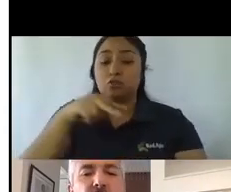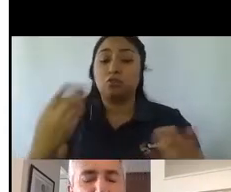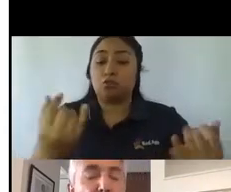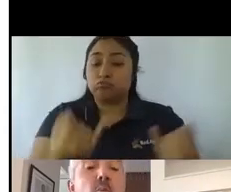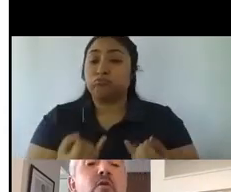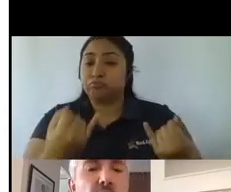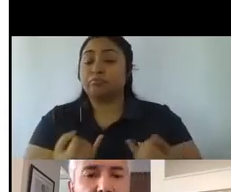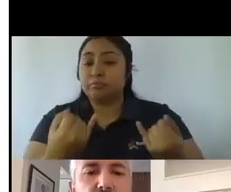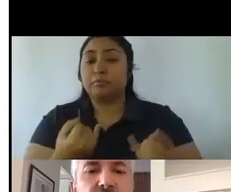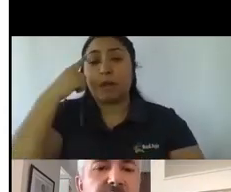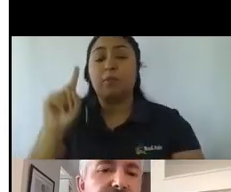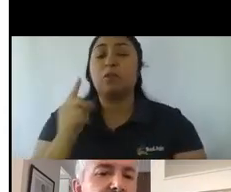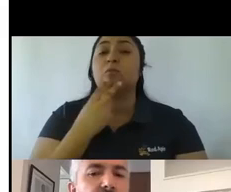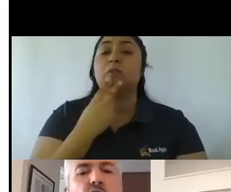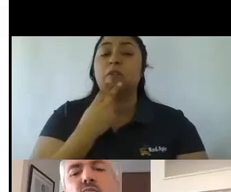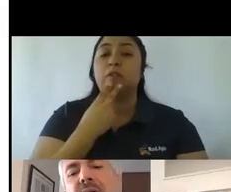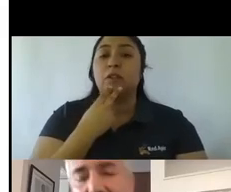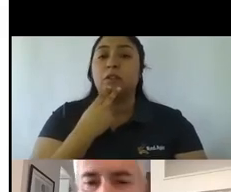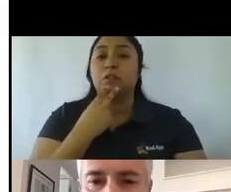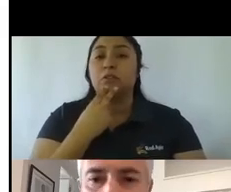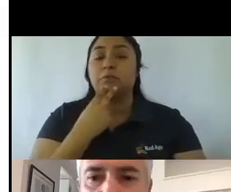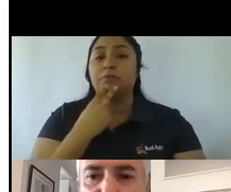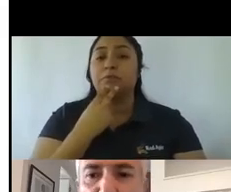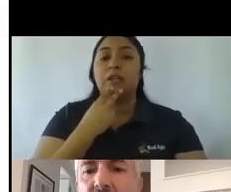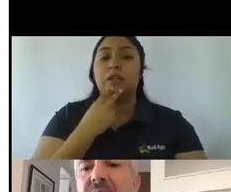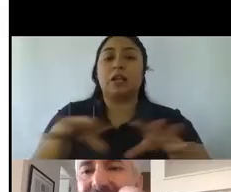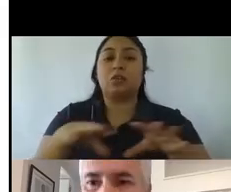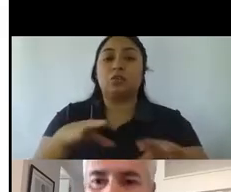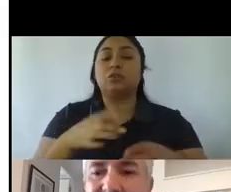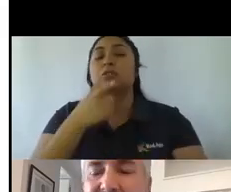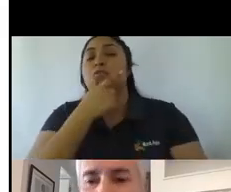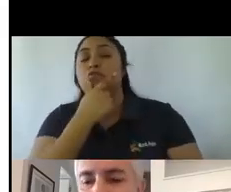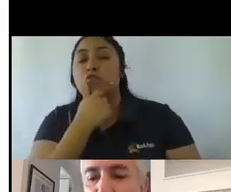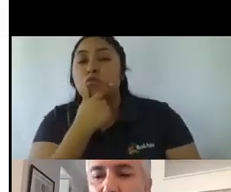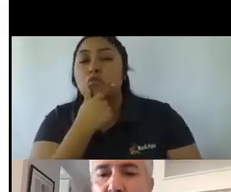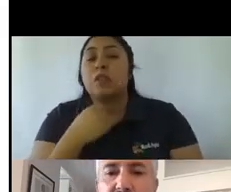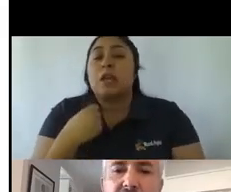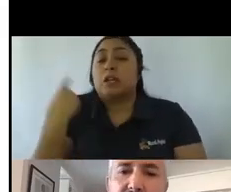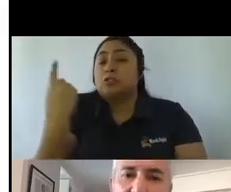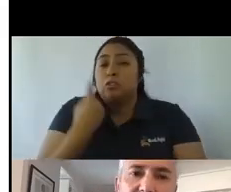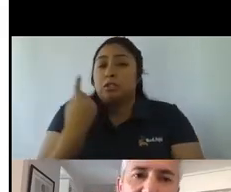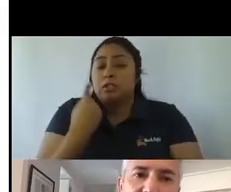movido en estos ejes. Incertidumbre, aislamiento y temor, quiebre, cambios,